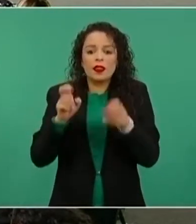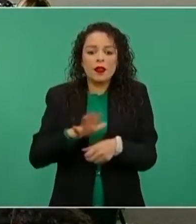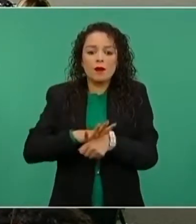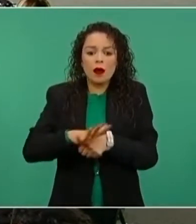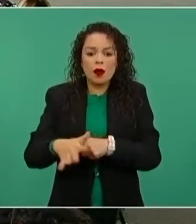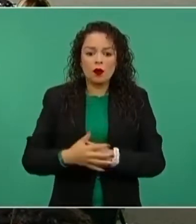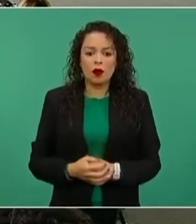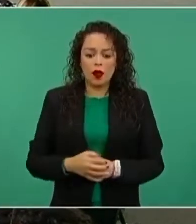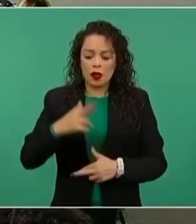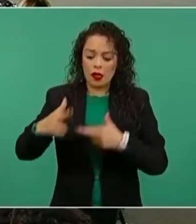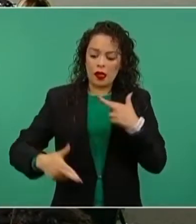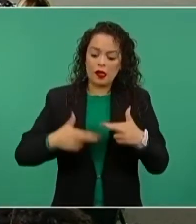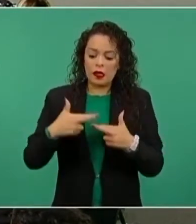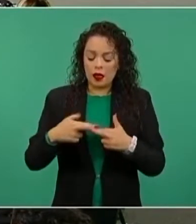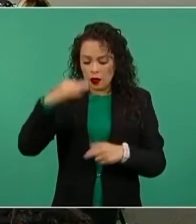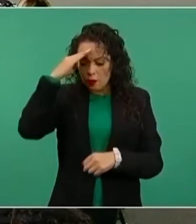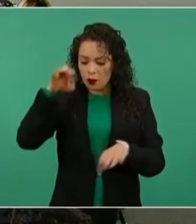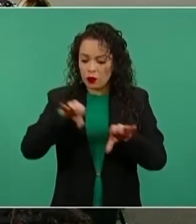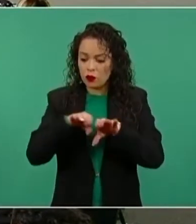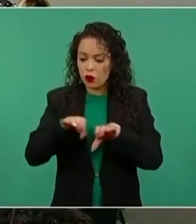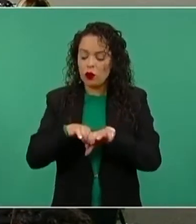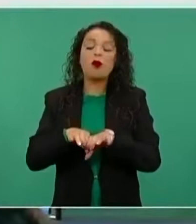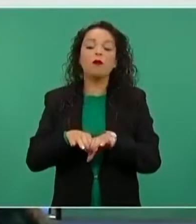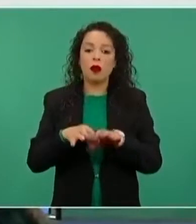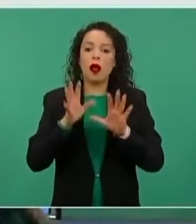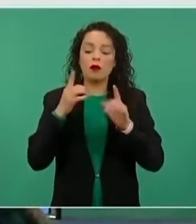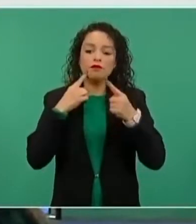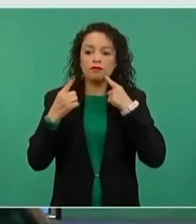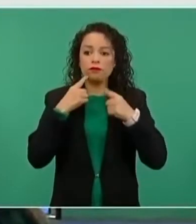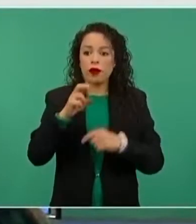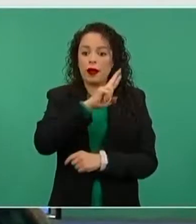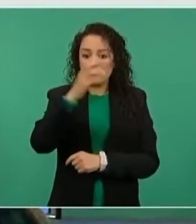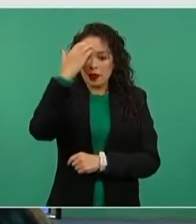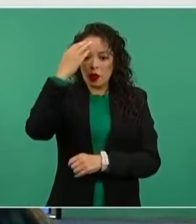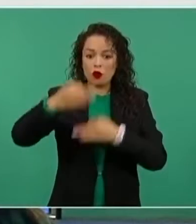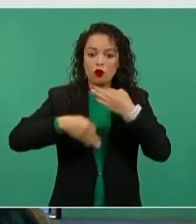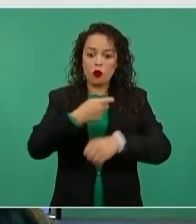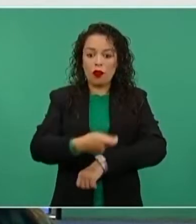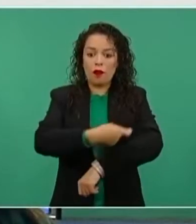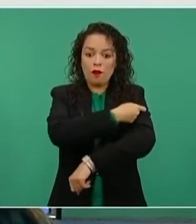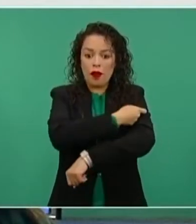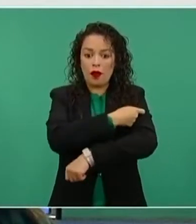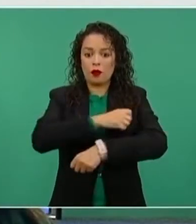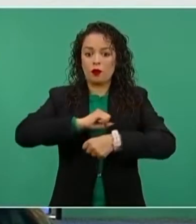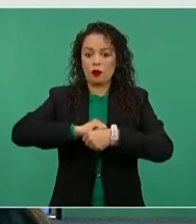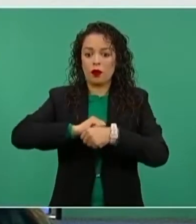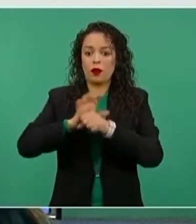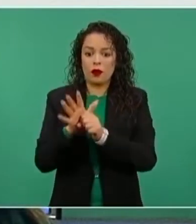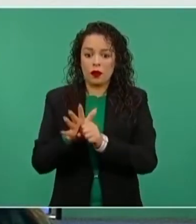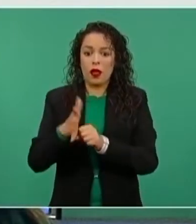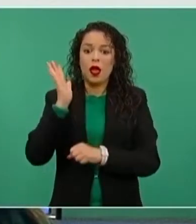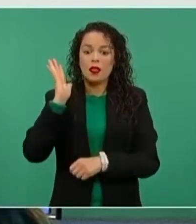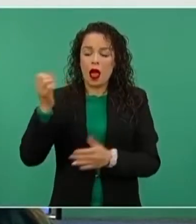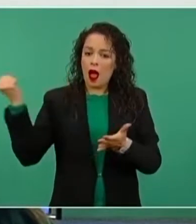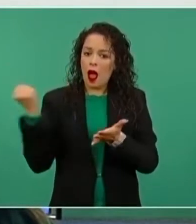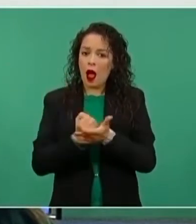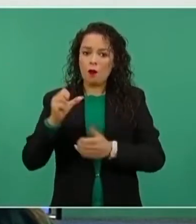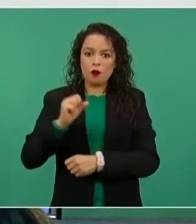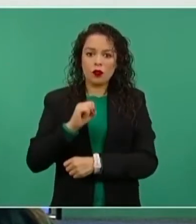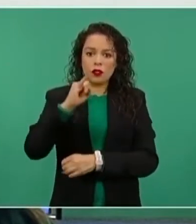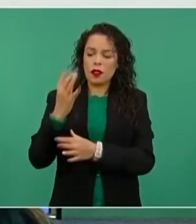Trabajo regional para reconocimiento de todas las vacunas contra el COVID-19 que han sido aprobadas por la Organización Mundial de la Salud